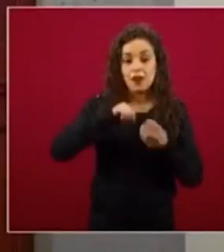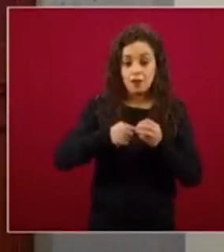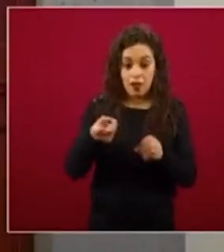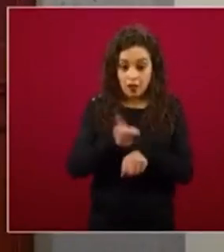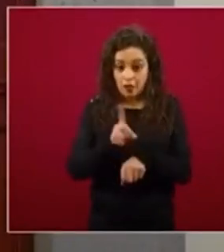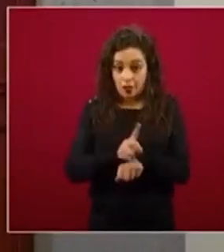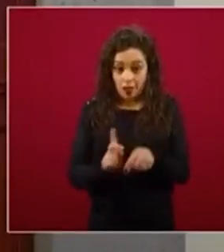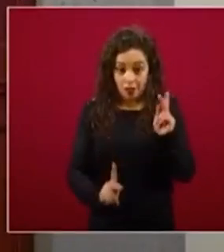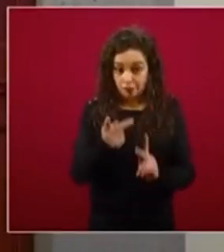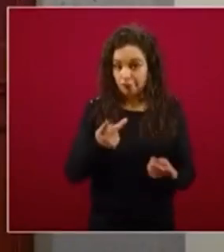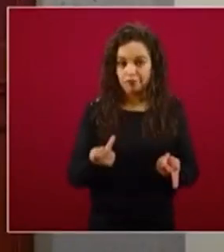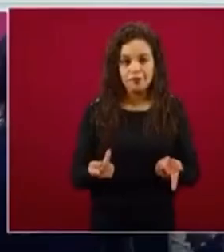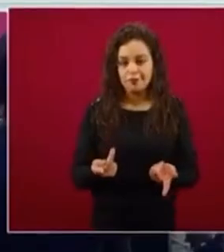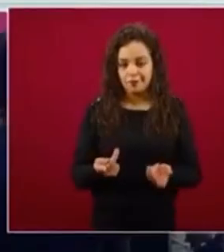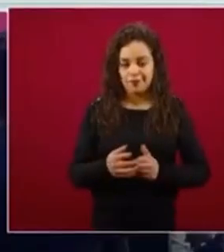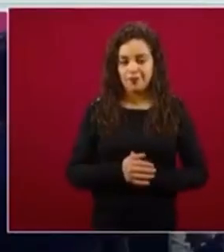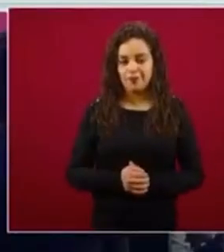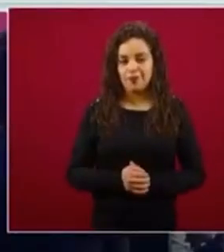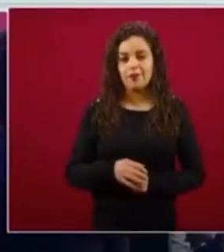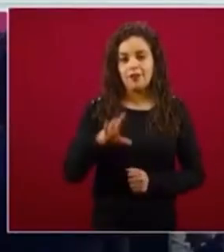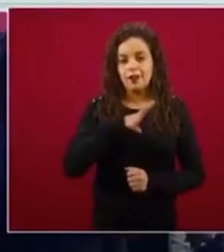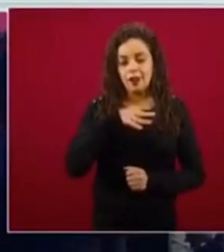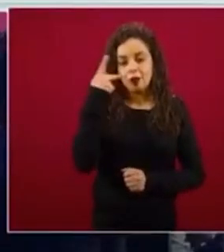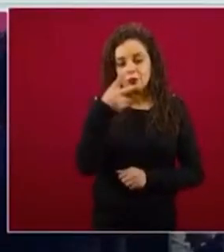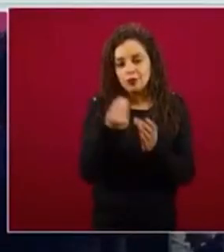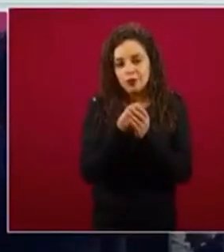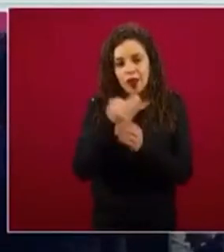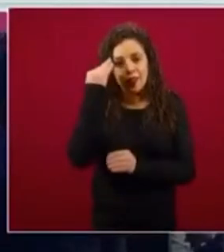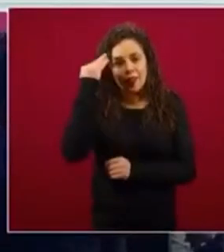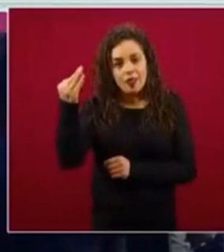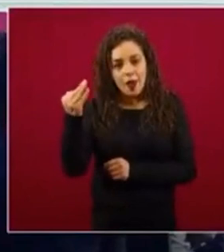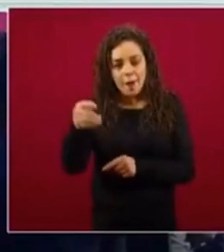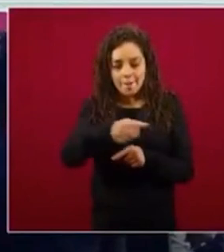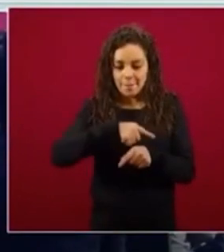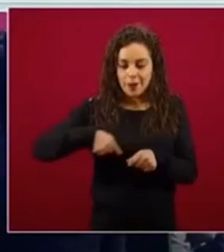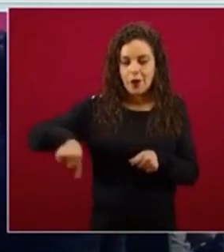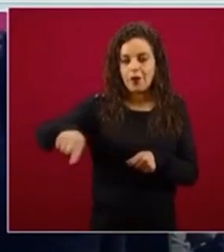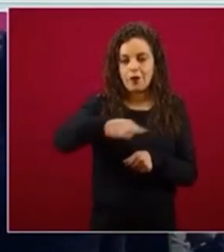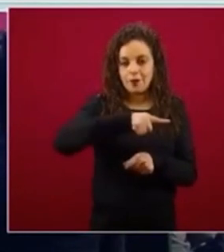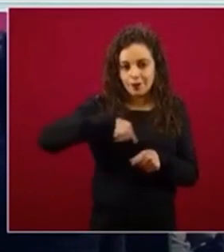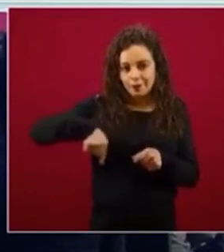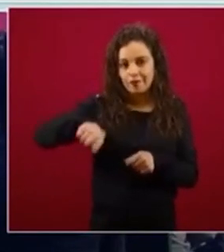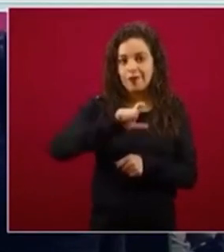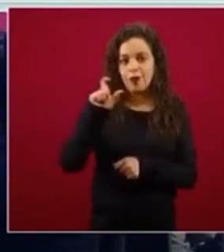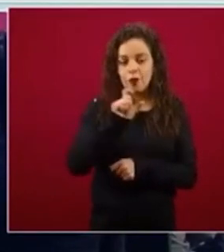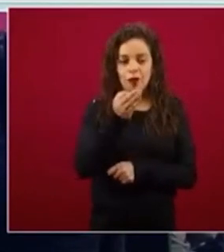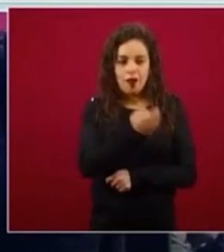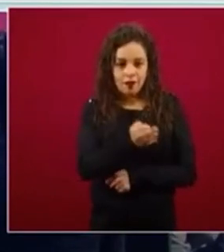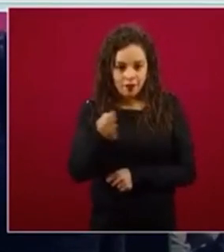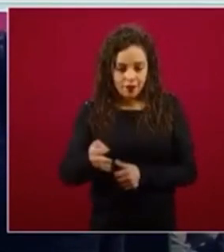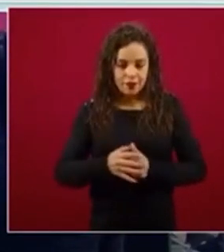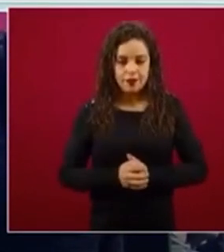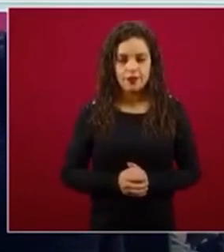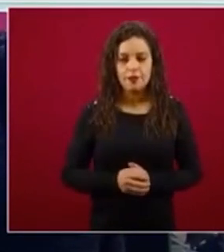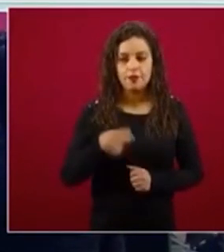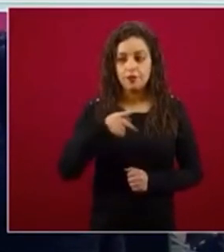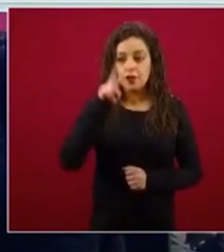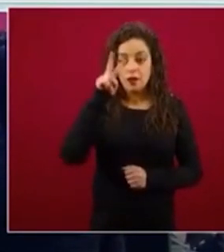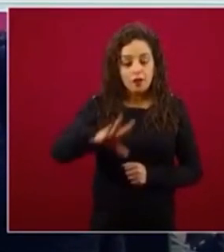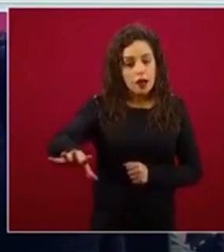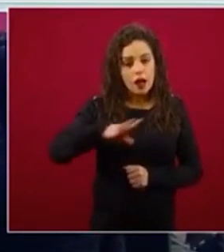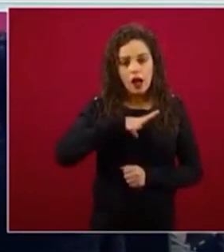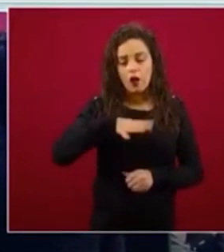año pasado, pero este año se ha apoyado que hubo una terrible sequía a 65